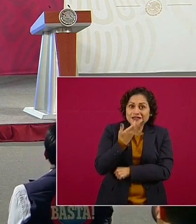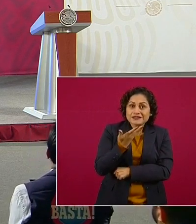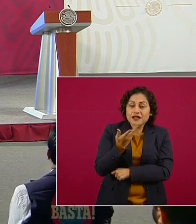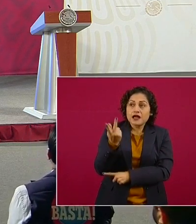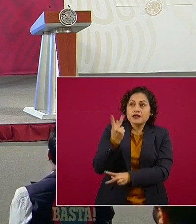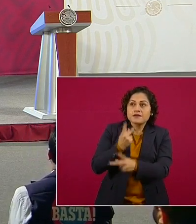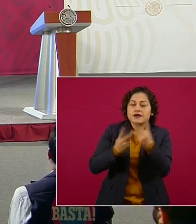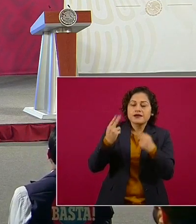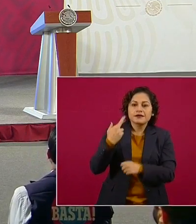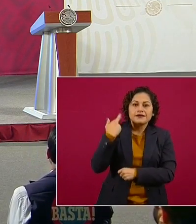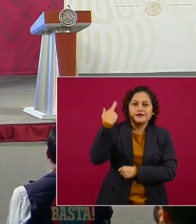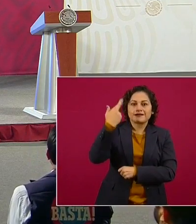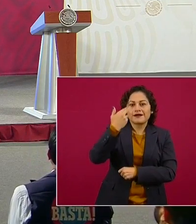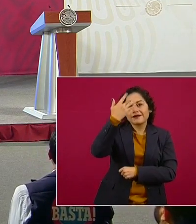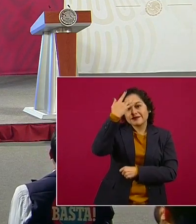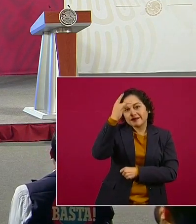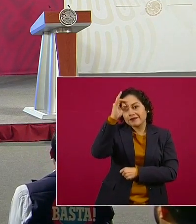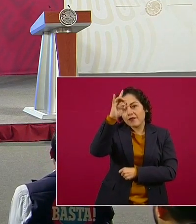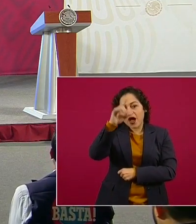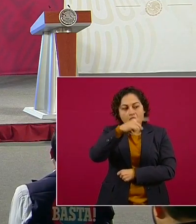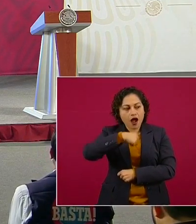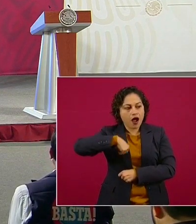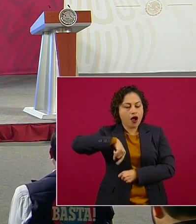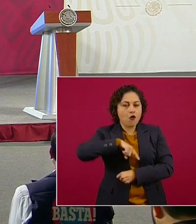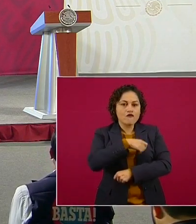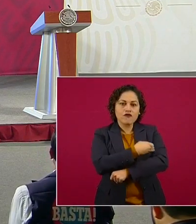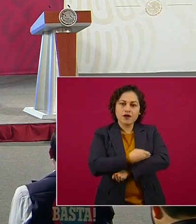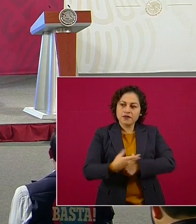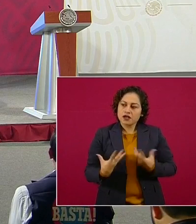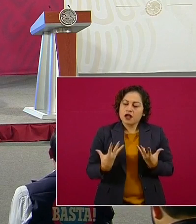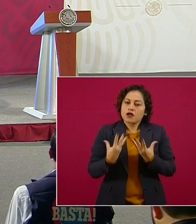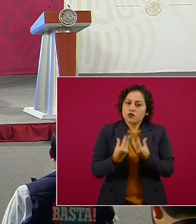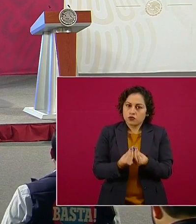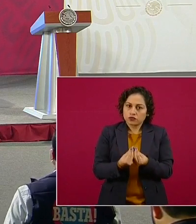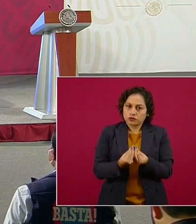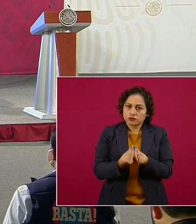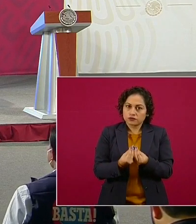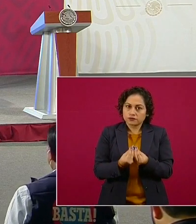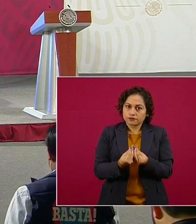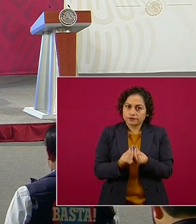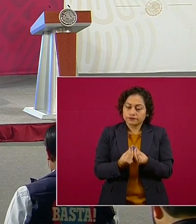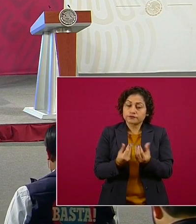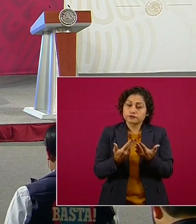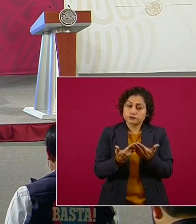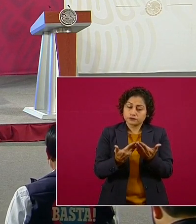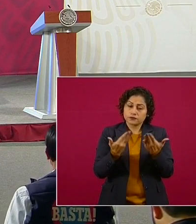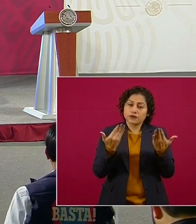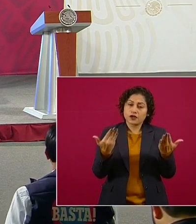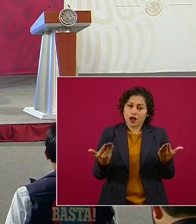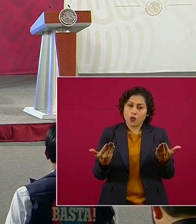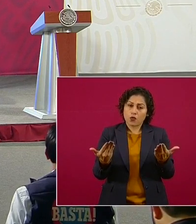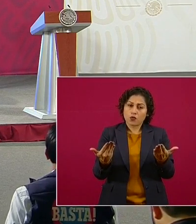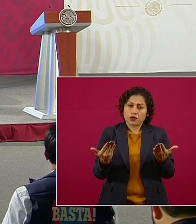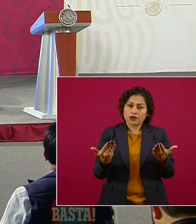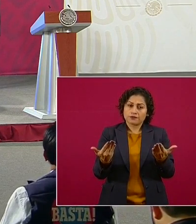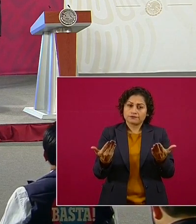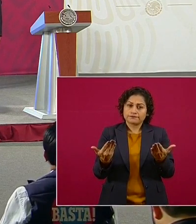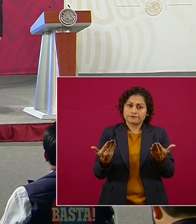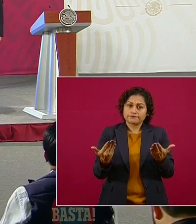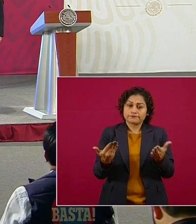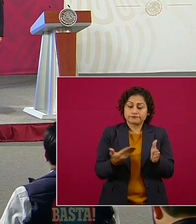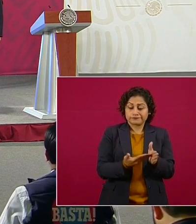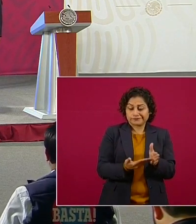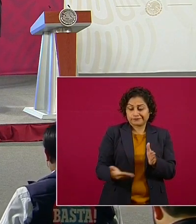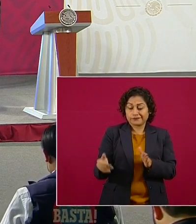actuemos en este mes de